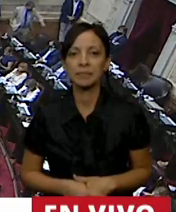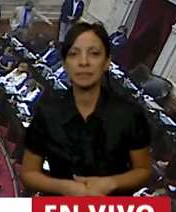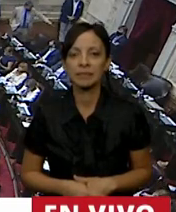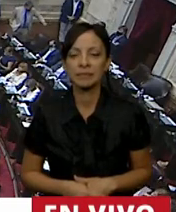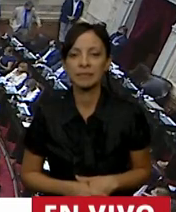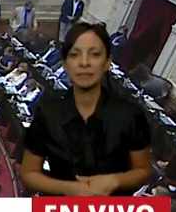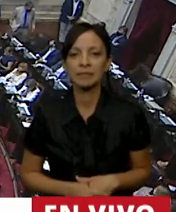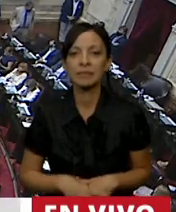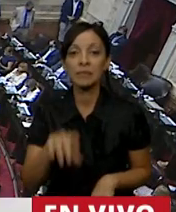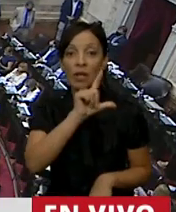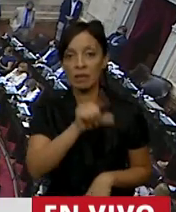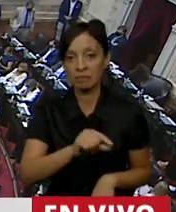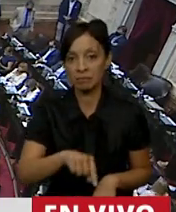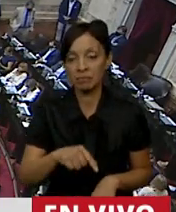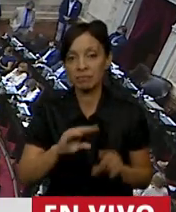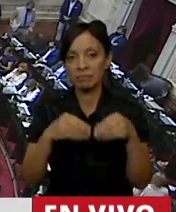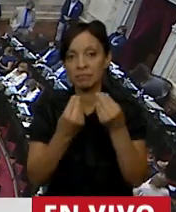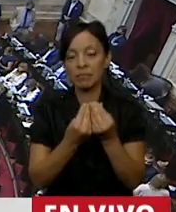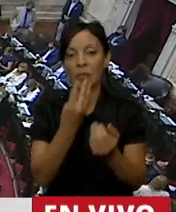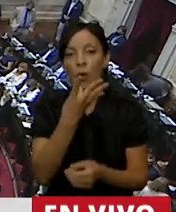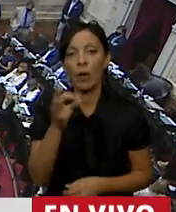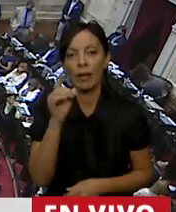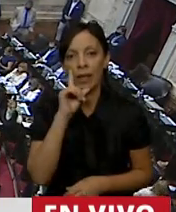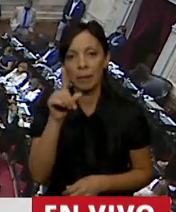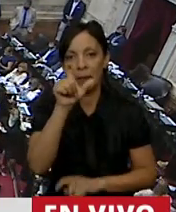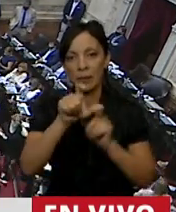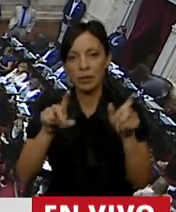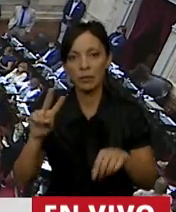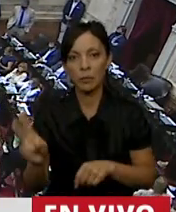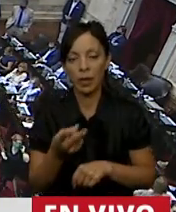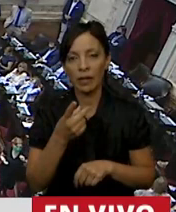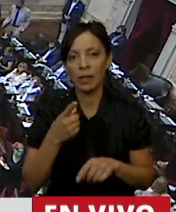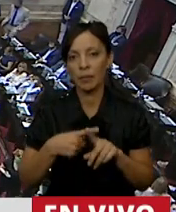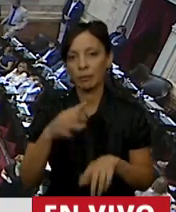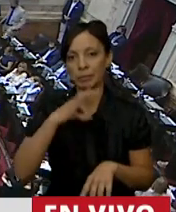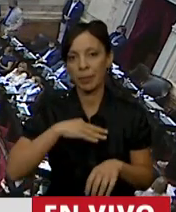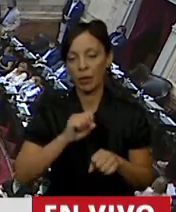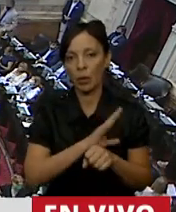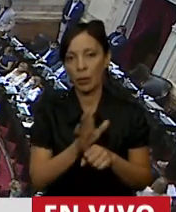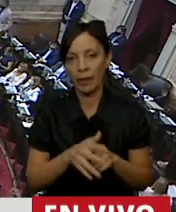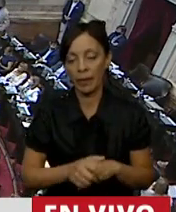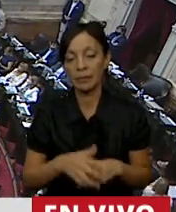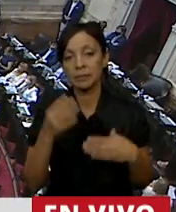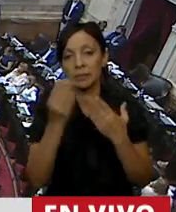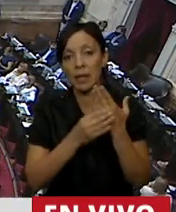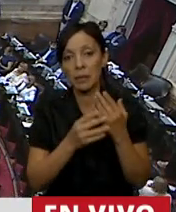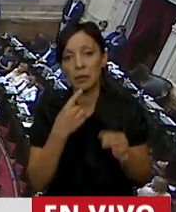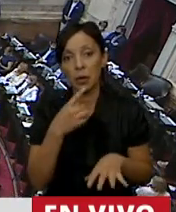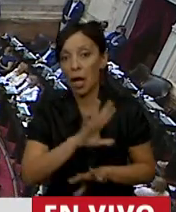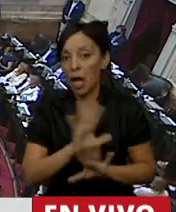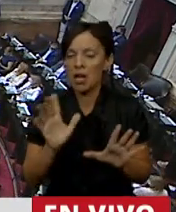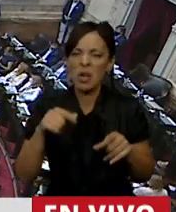Vivimos en un país donde hay 40.000 muertos por COVID del país de un ministro que dijo que nunca iba a llegar a la Argentina.